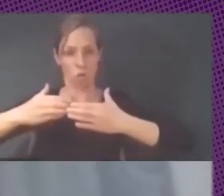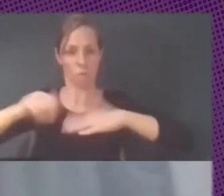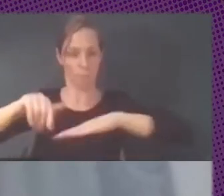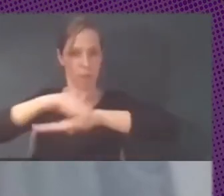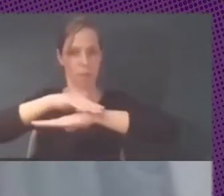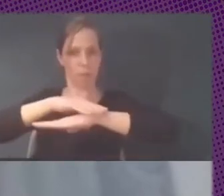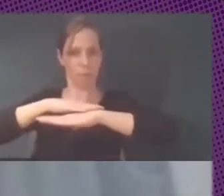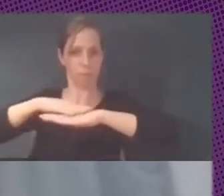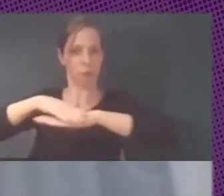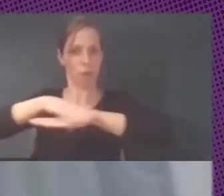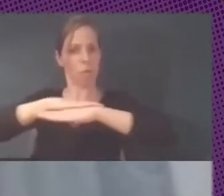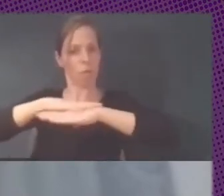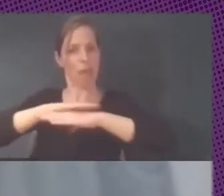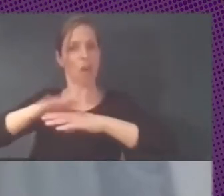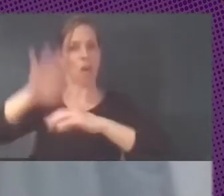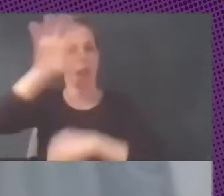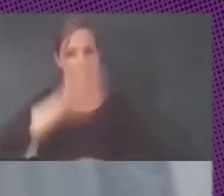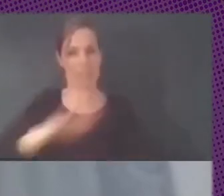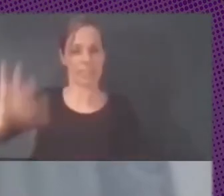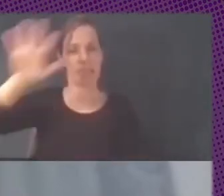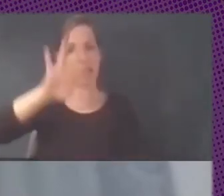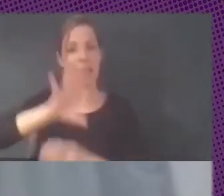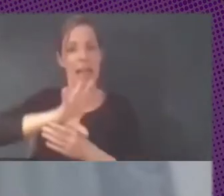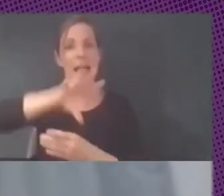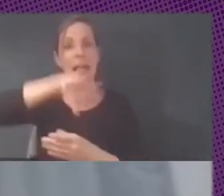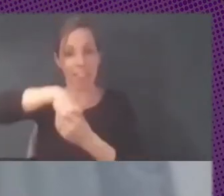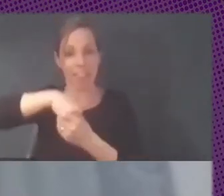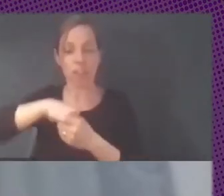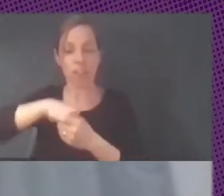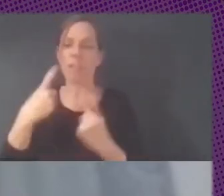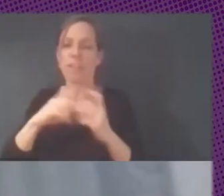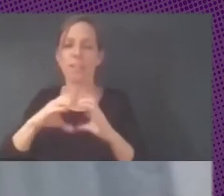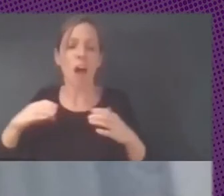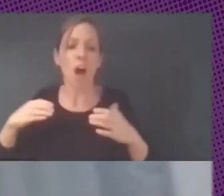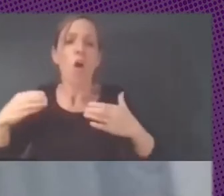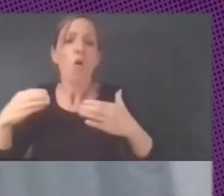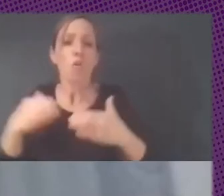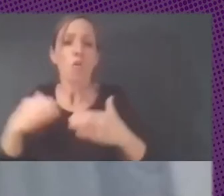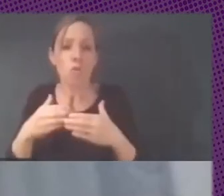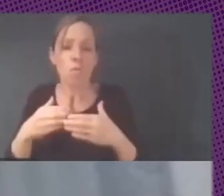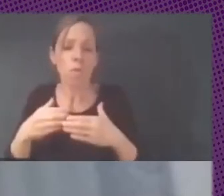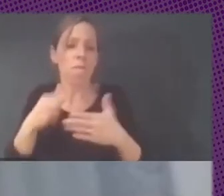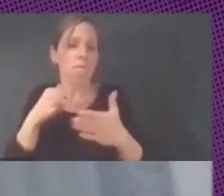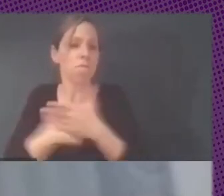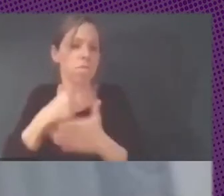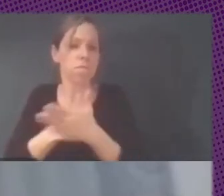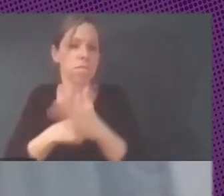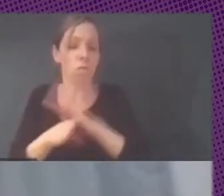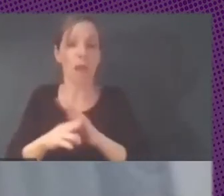aparato estatal, que siga peleando después de aprobada la ley,